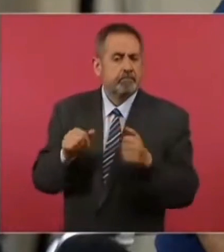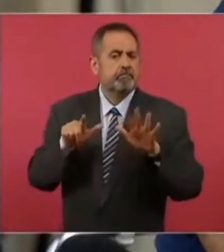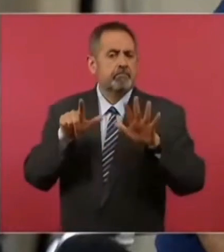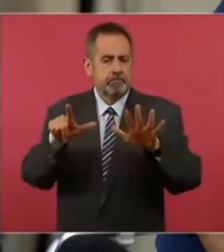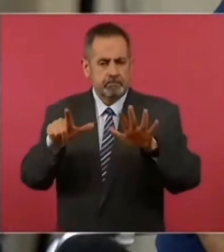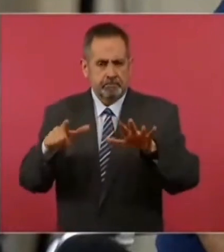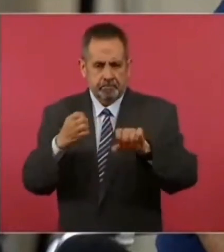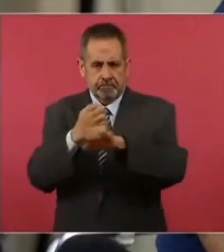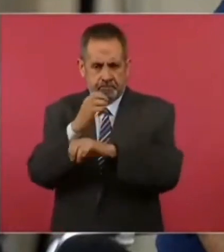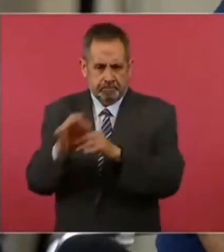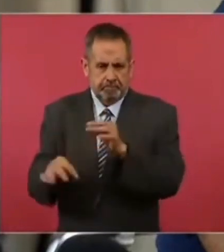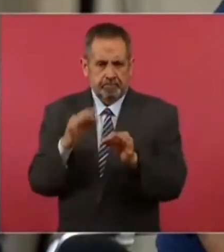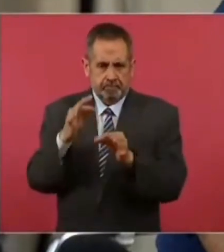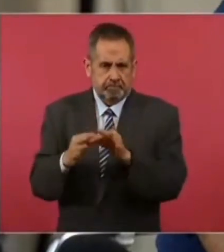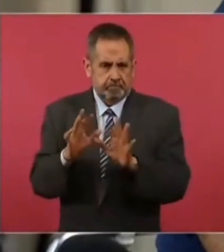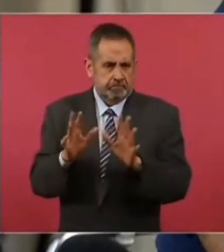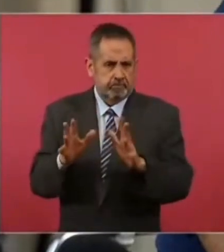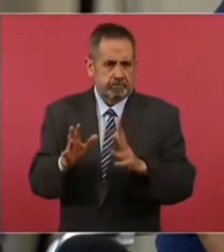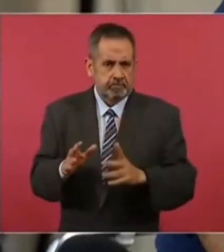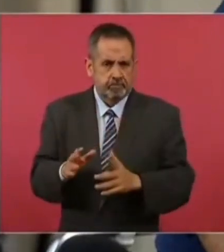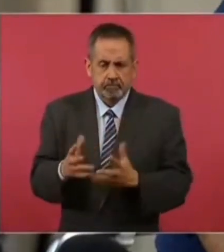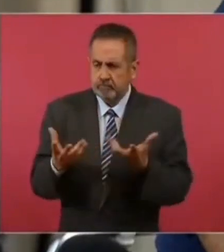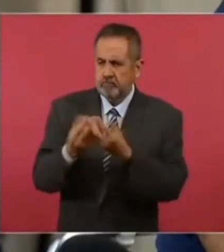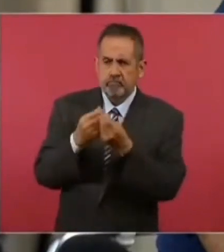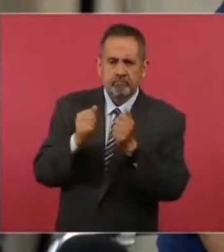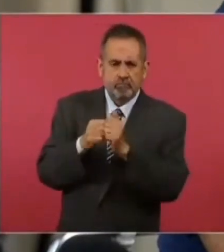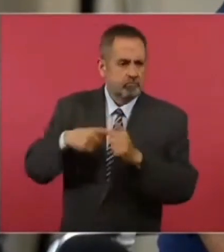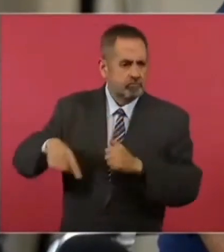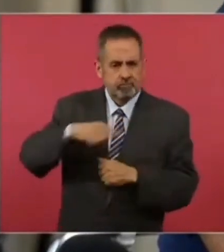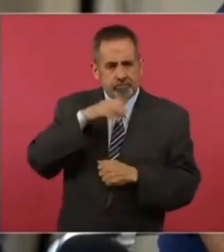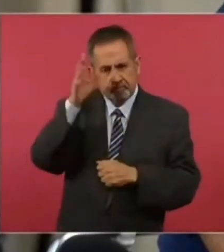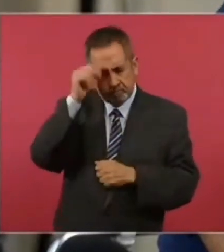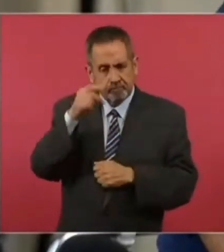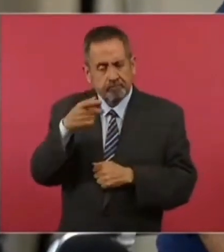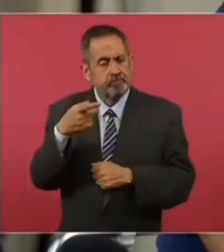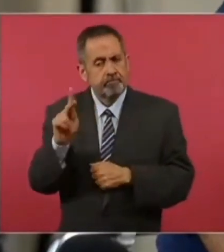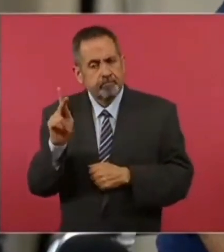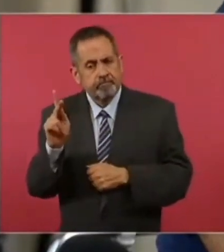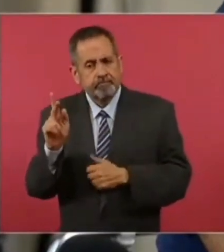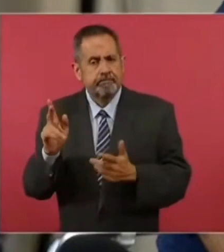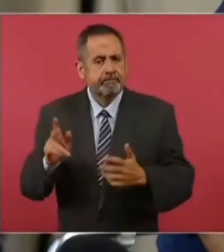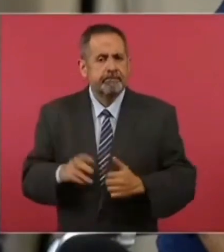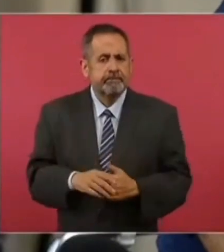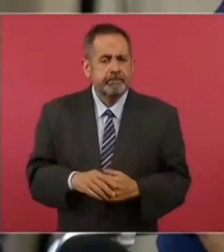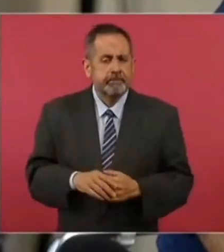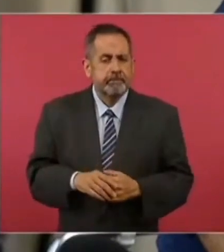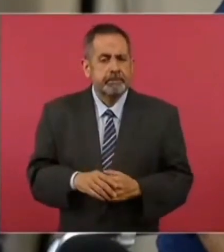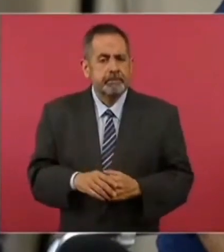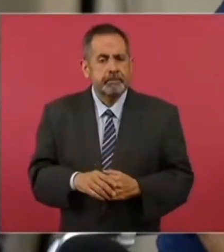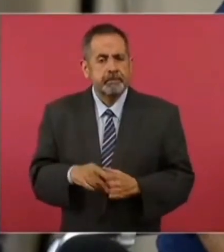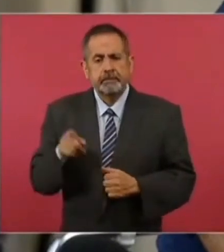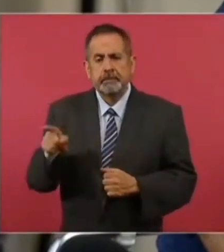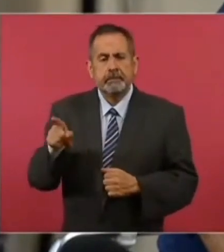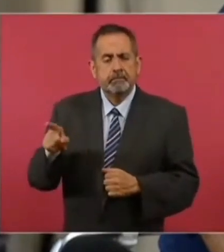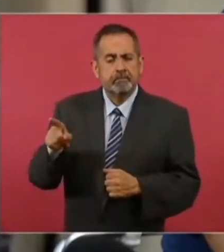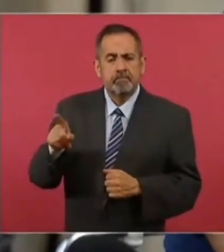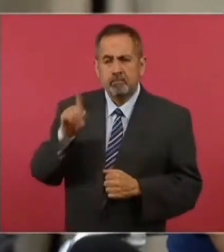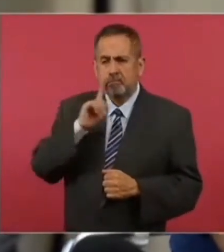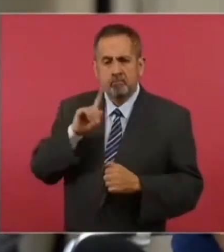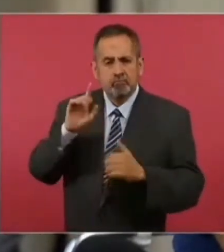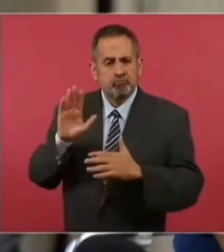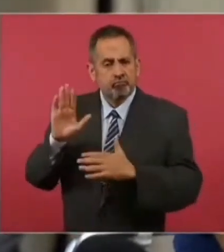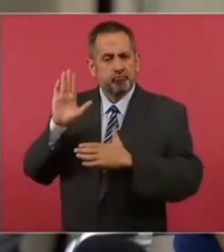entidades ya parte de este convenio. Sin embargo, una de sus promesas